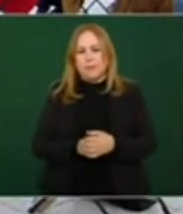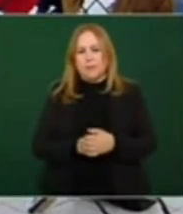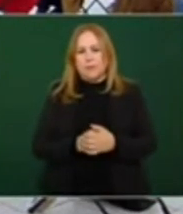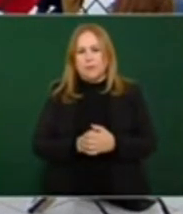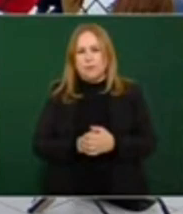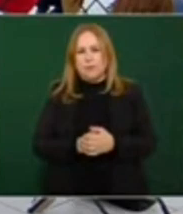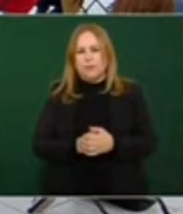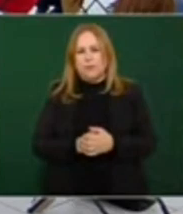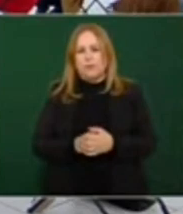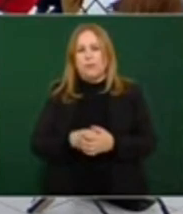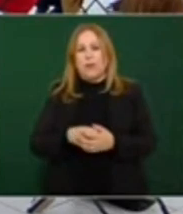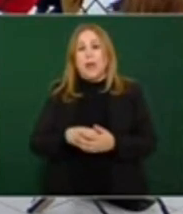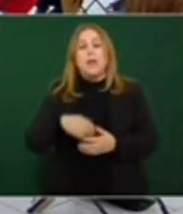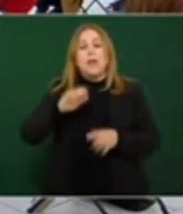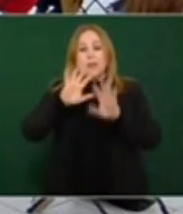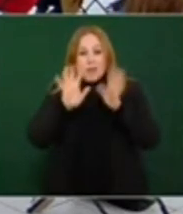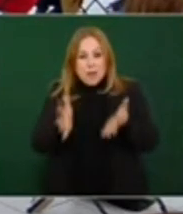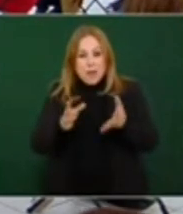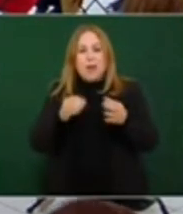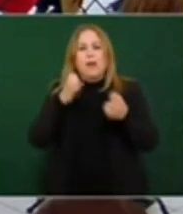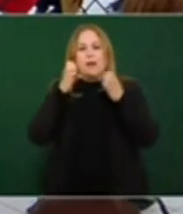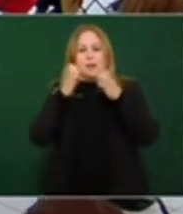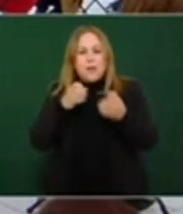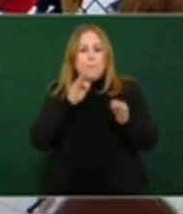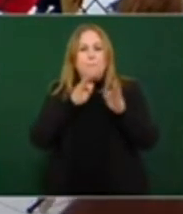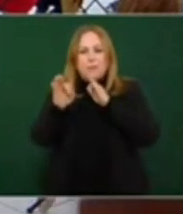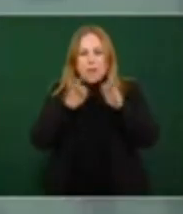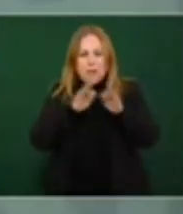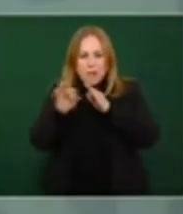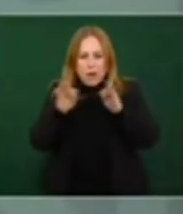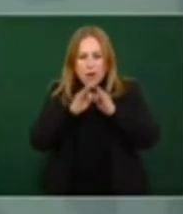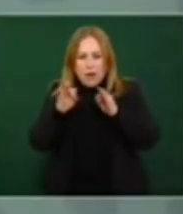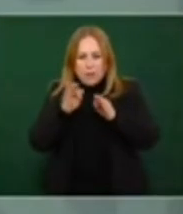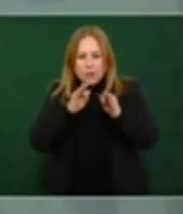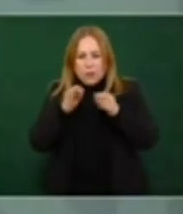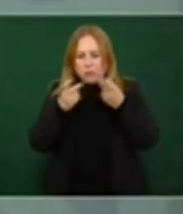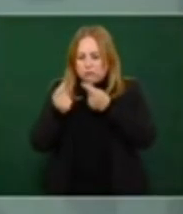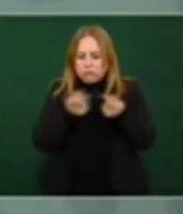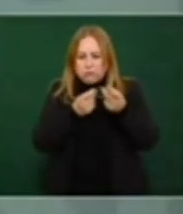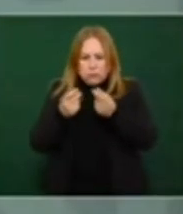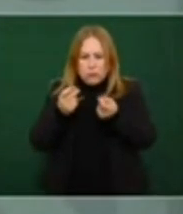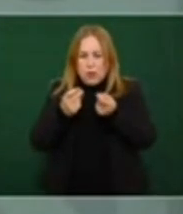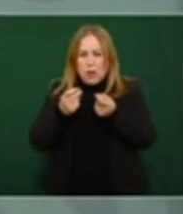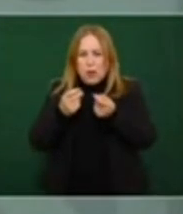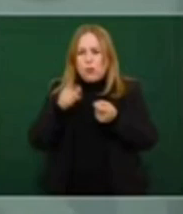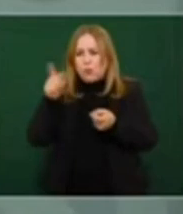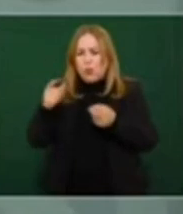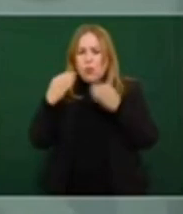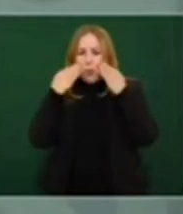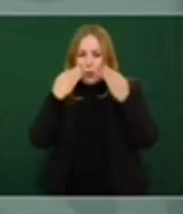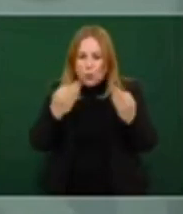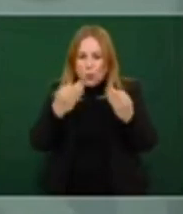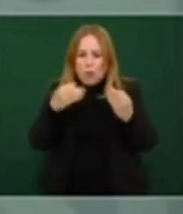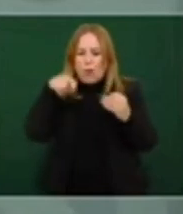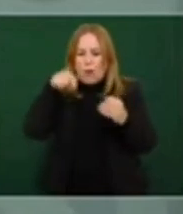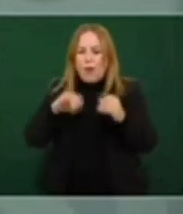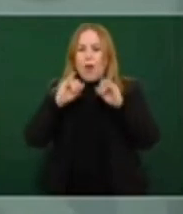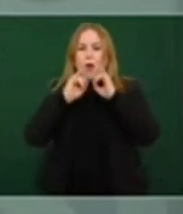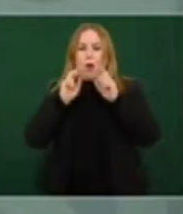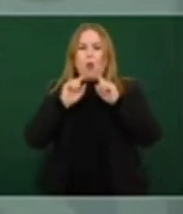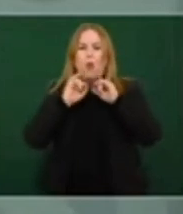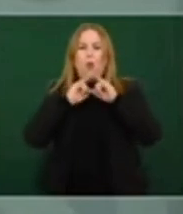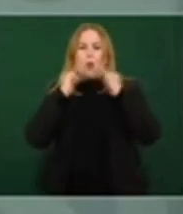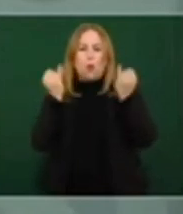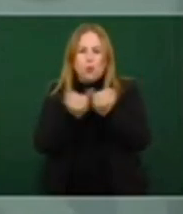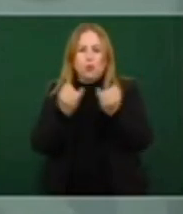Se actuando, ¿qué es lo más importante? Se está actuando y tú fuiste testigo de la operación Juntos por Ciudad Juárez, que se estableció